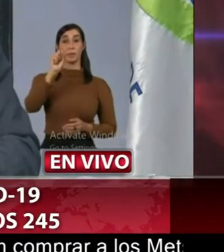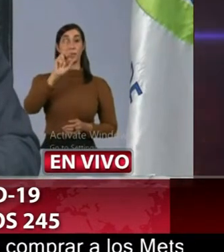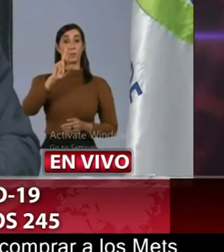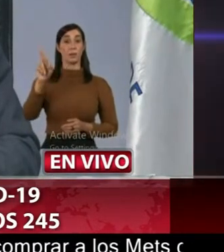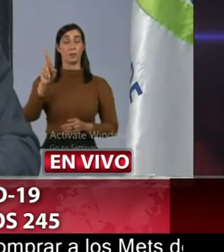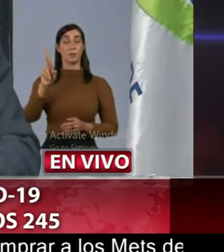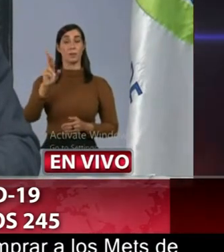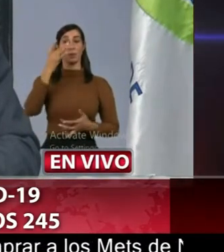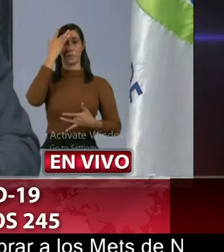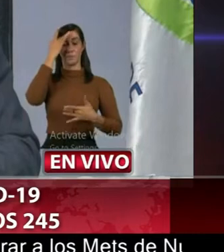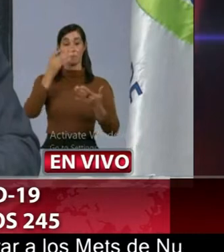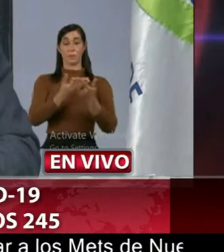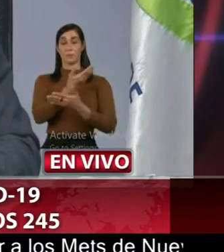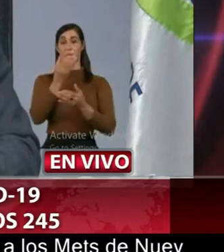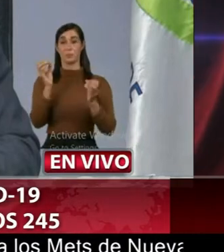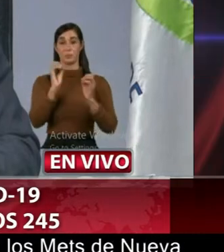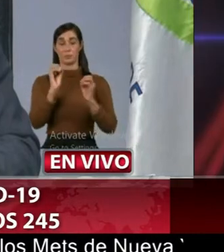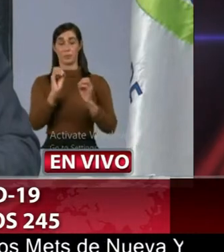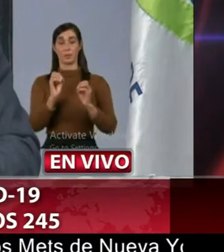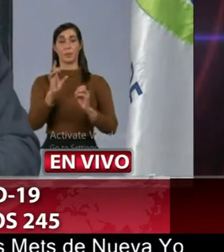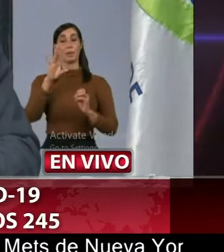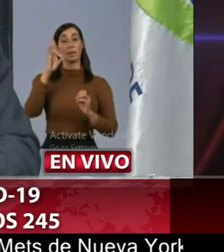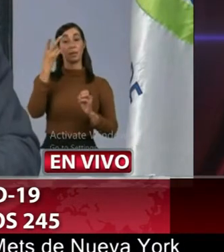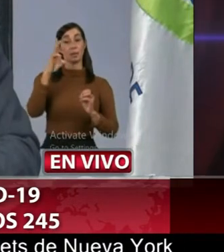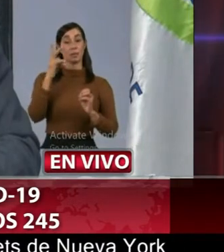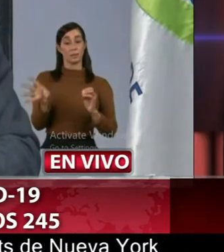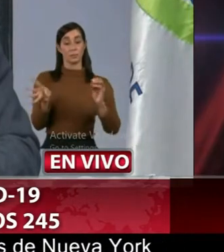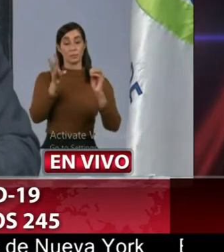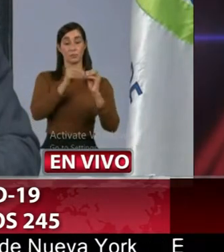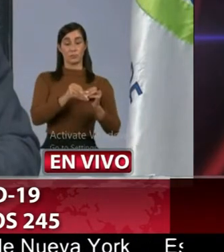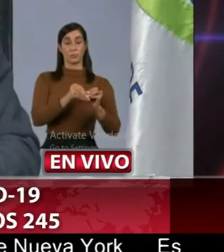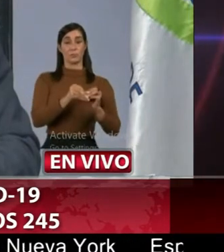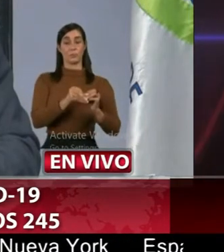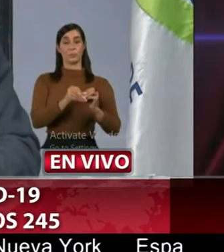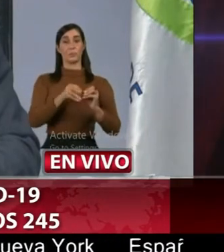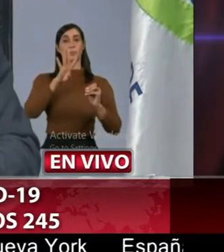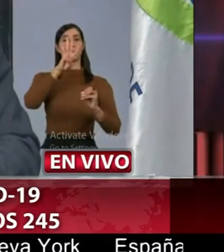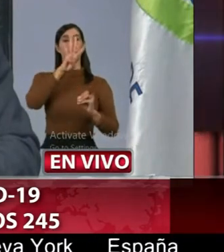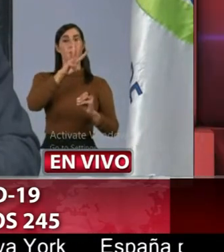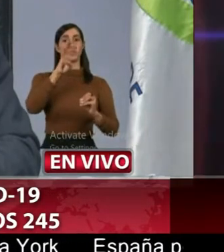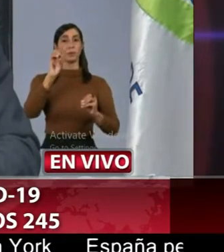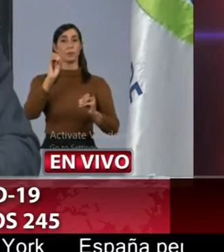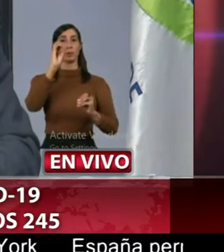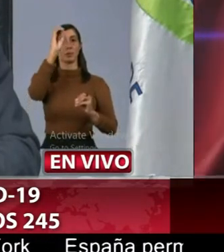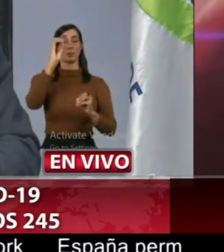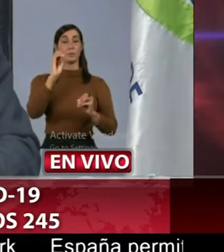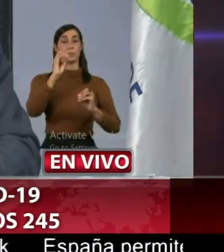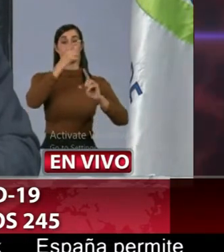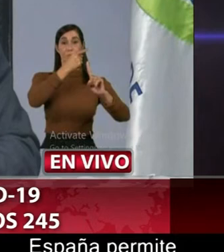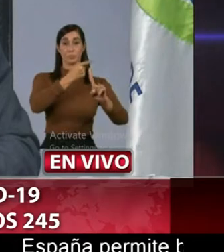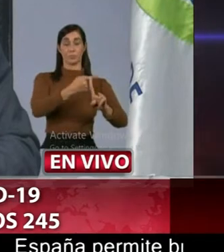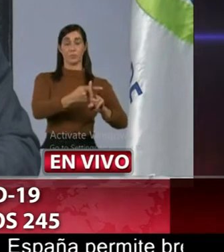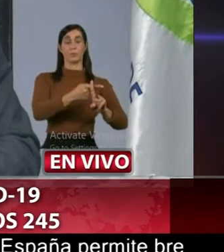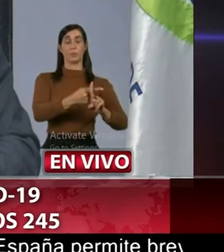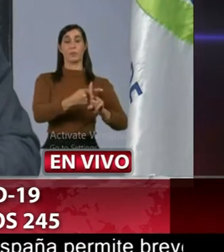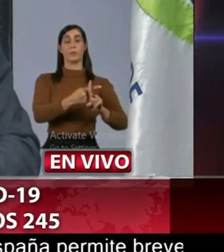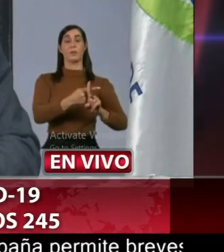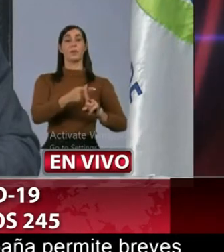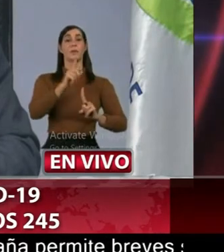cero casos nuevos diecisiete acumulados cuarenta por ciento de positividad